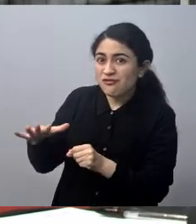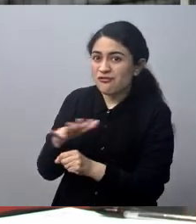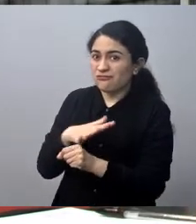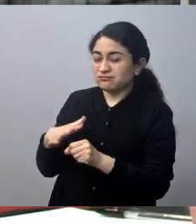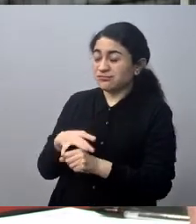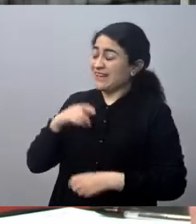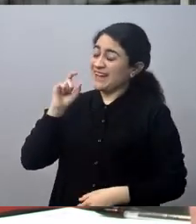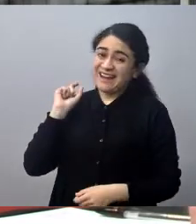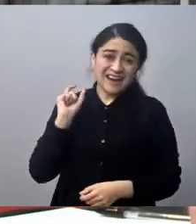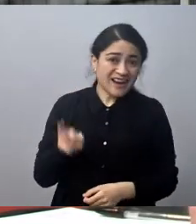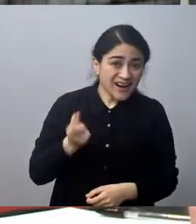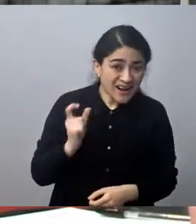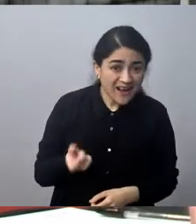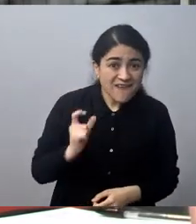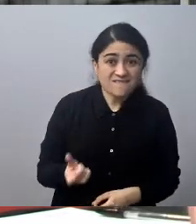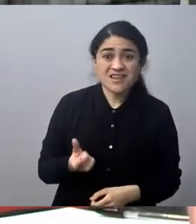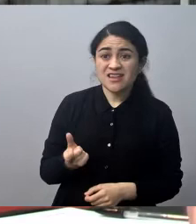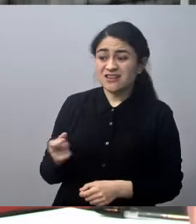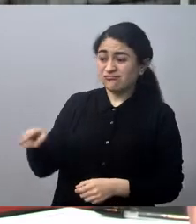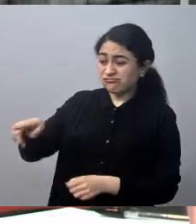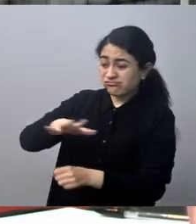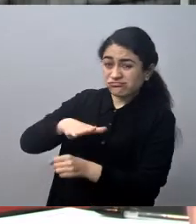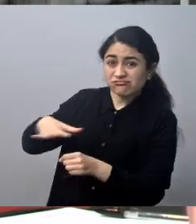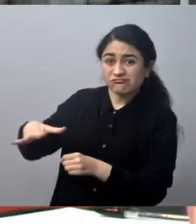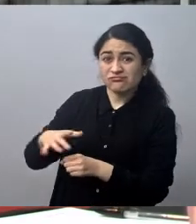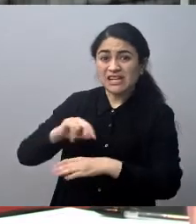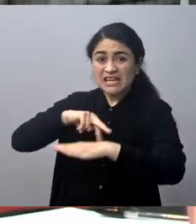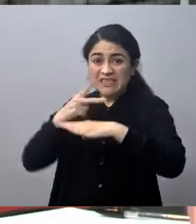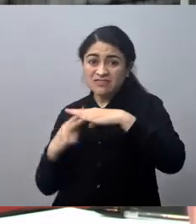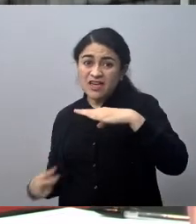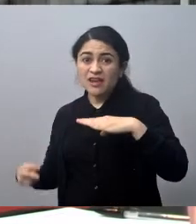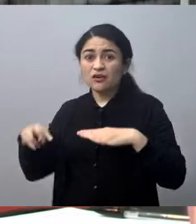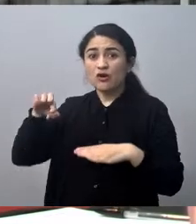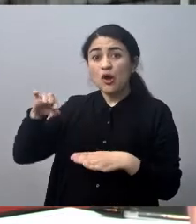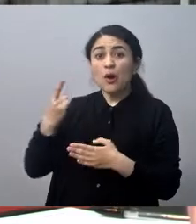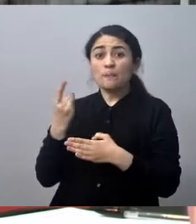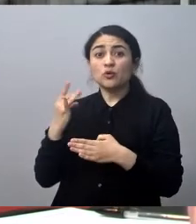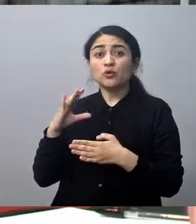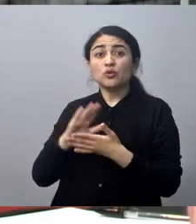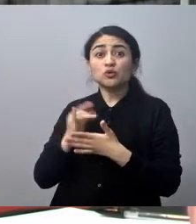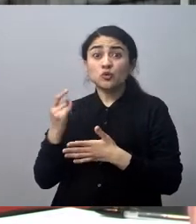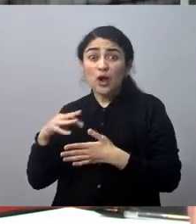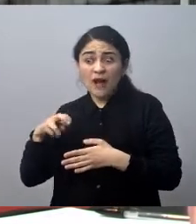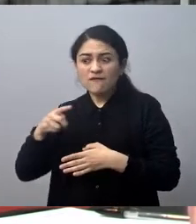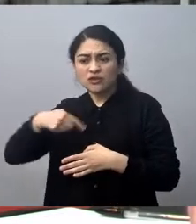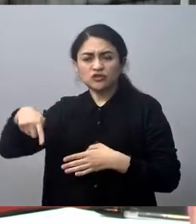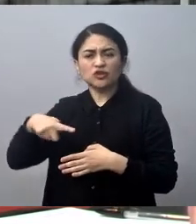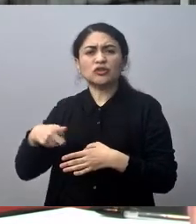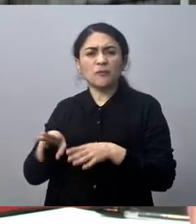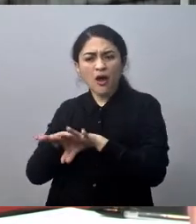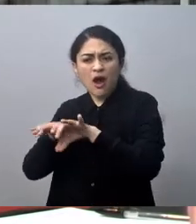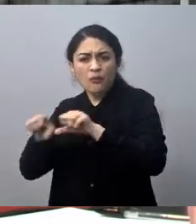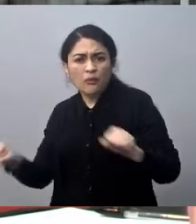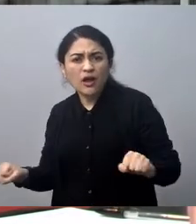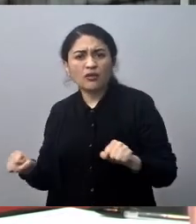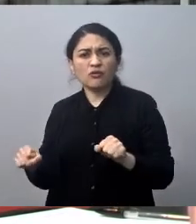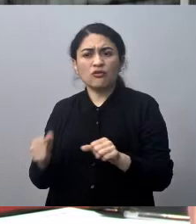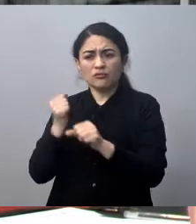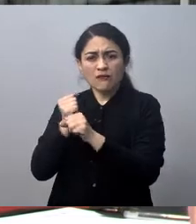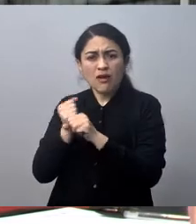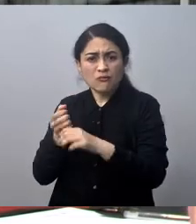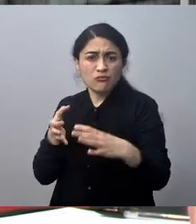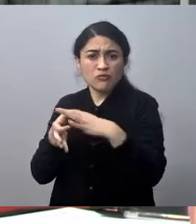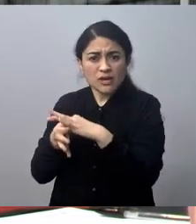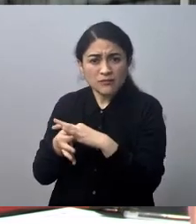o sea, muy grave lo que les pasa, no es cierto, a Quintiro y Puchún Cabí, de la cual estamos hermanados, tenemos convenios,